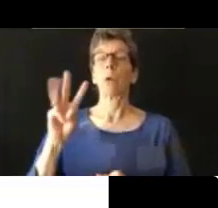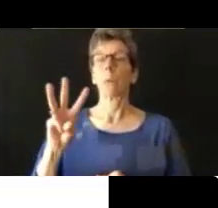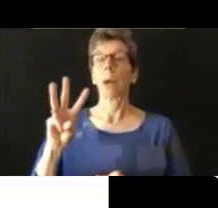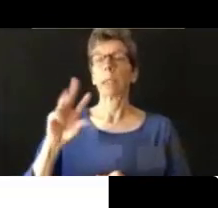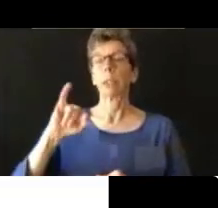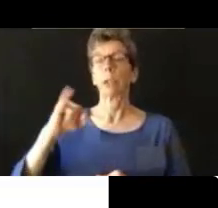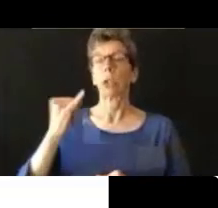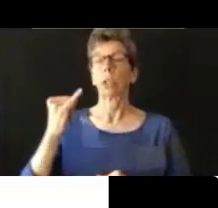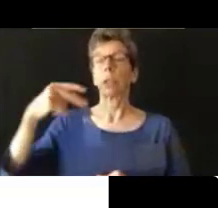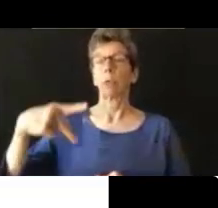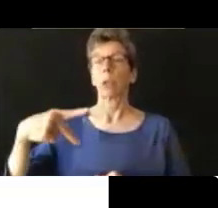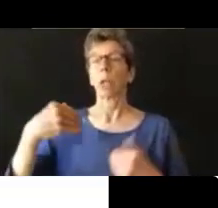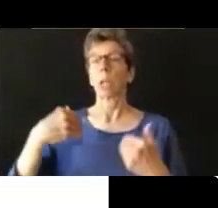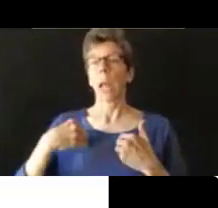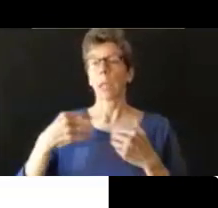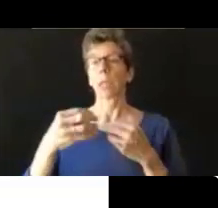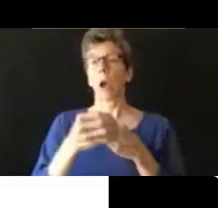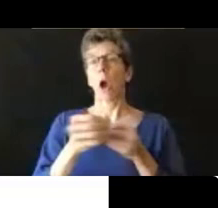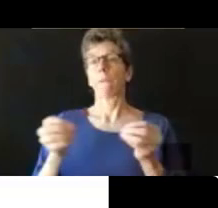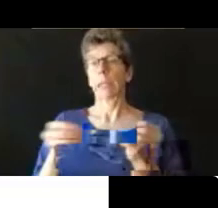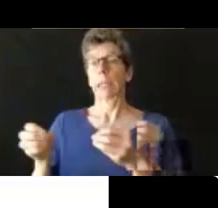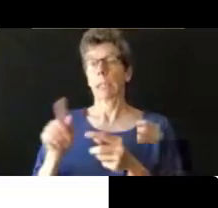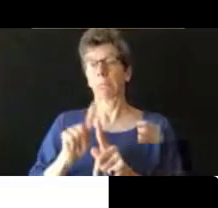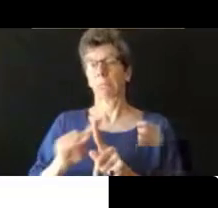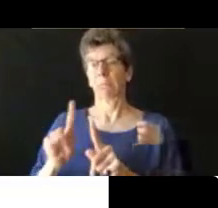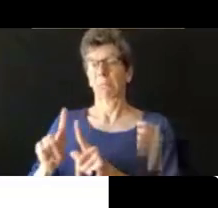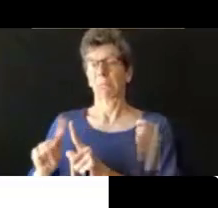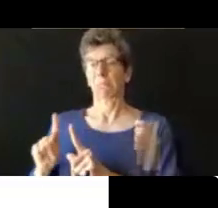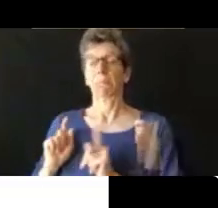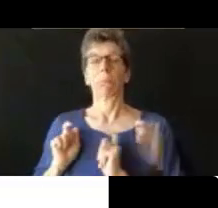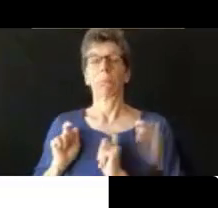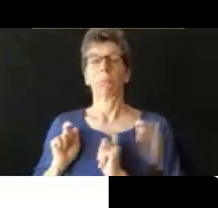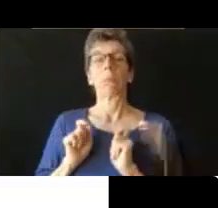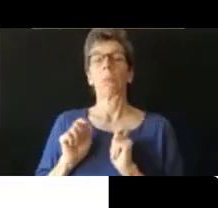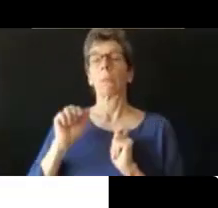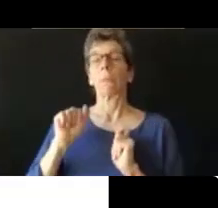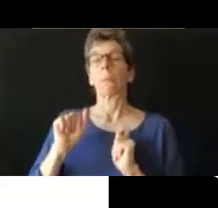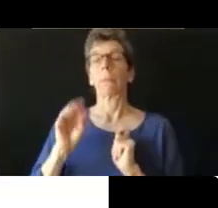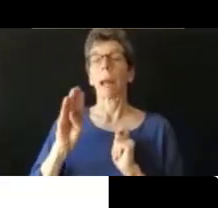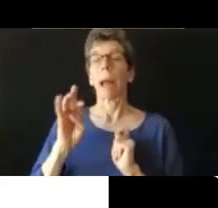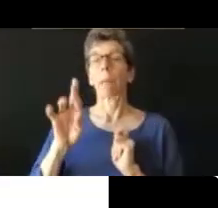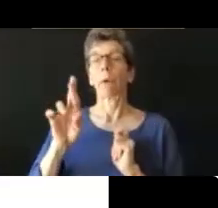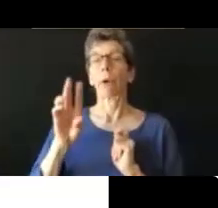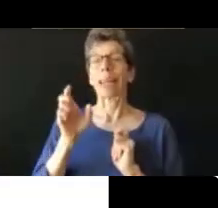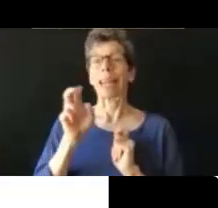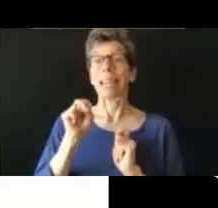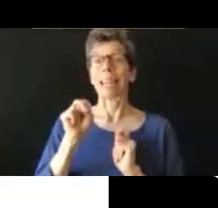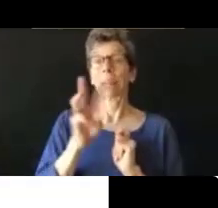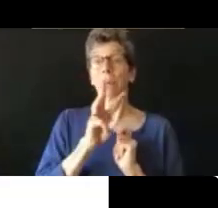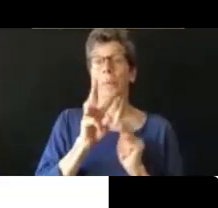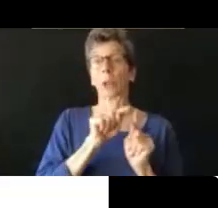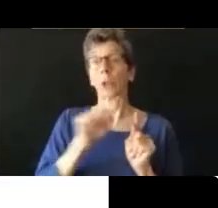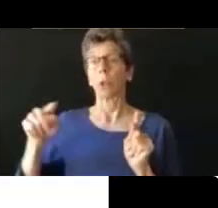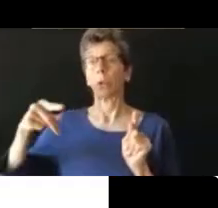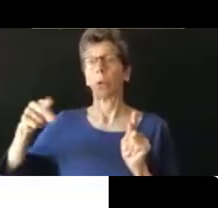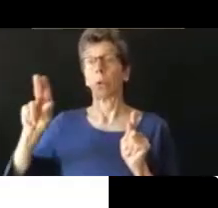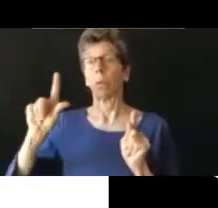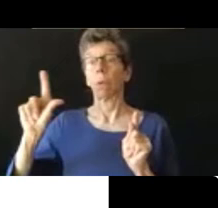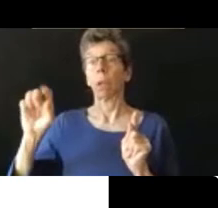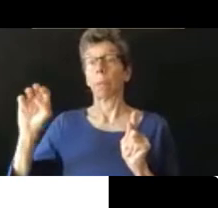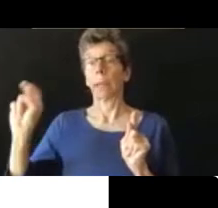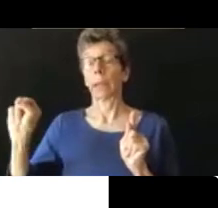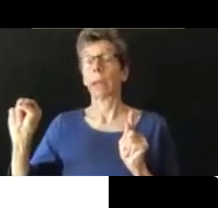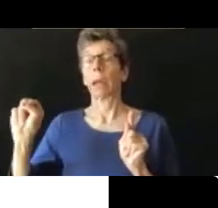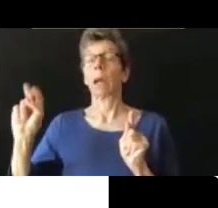Justice Project tiene oficinas, como ustedes ven en el mapa, desde Aberdeen a Pullman y de Cobalt a